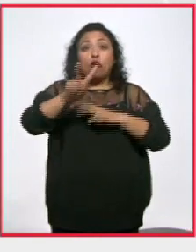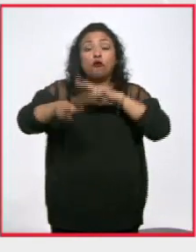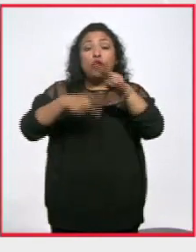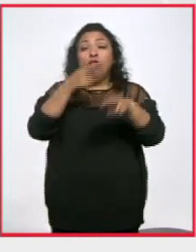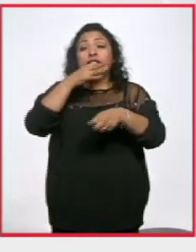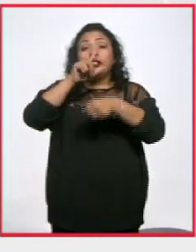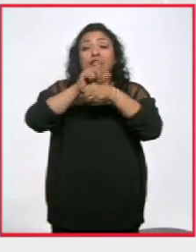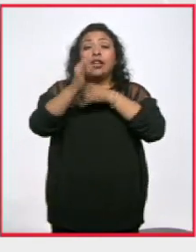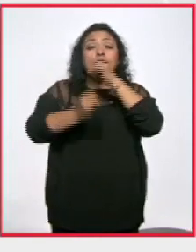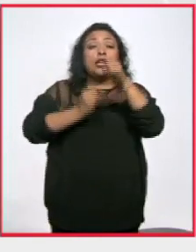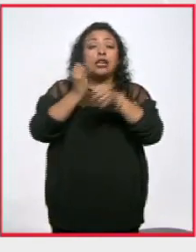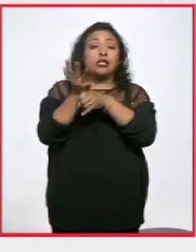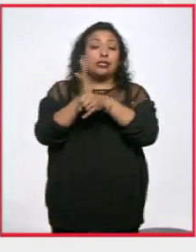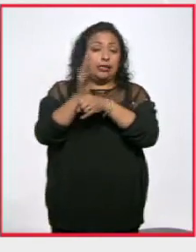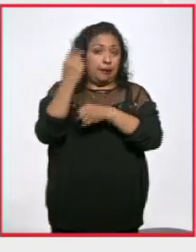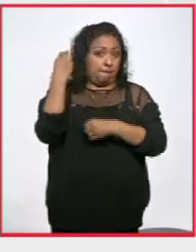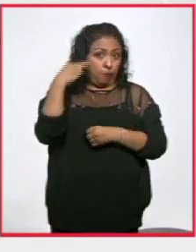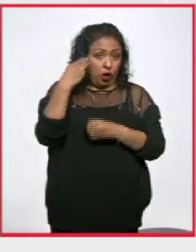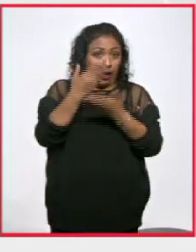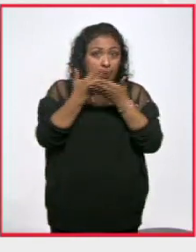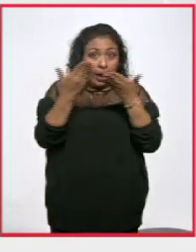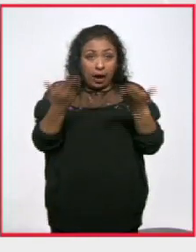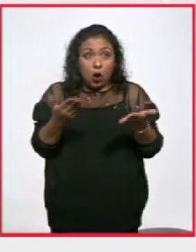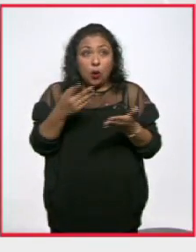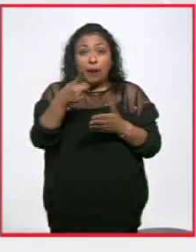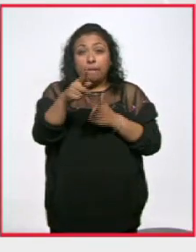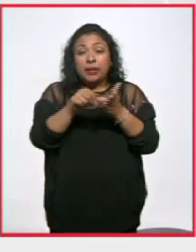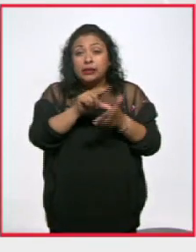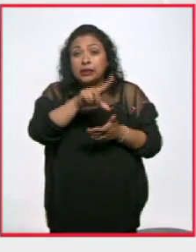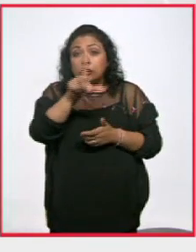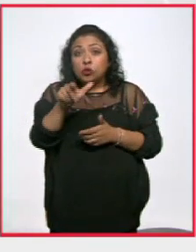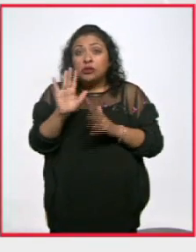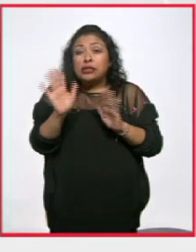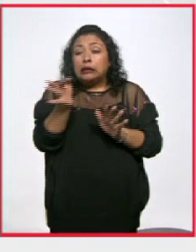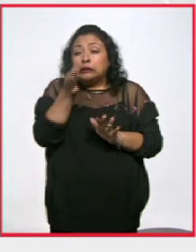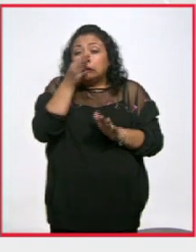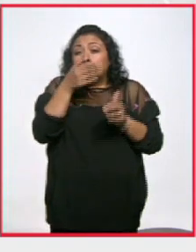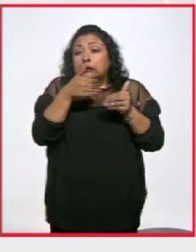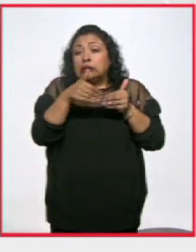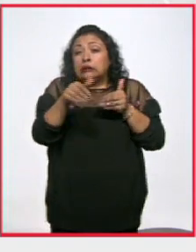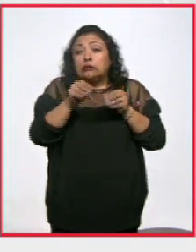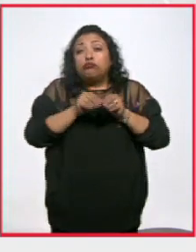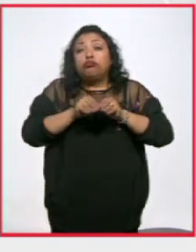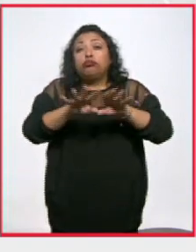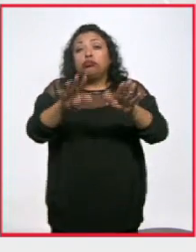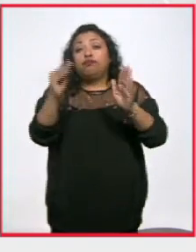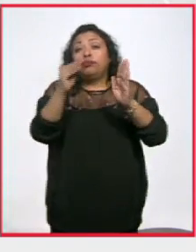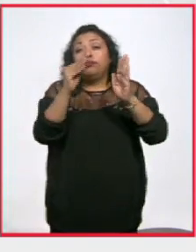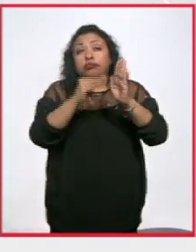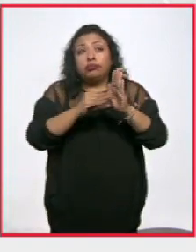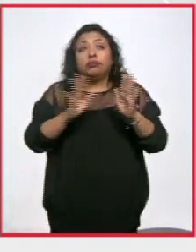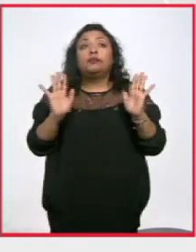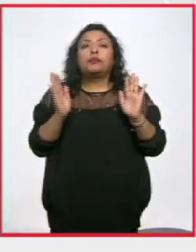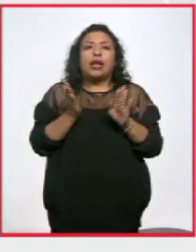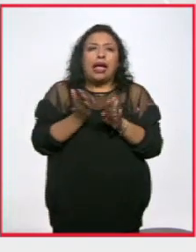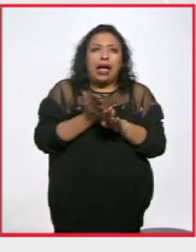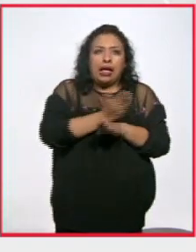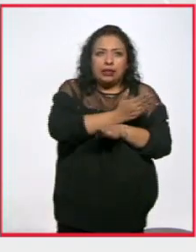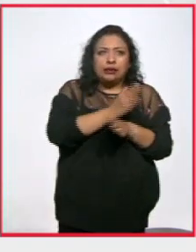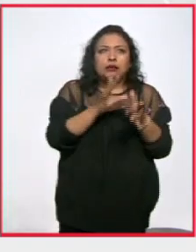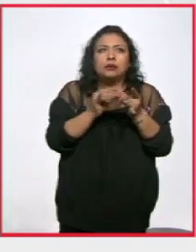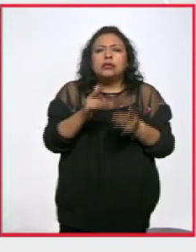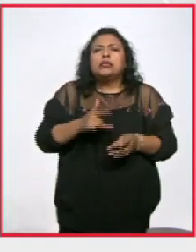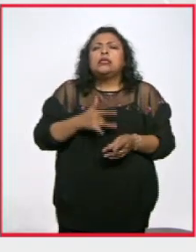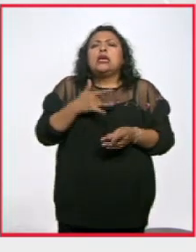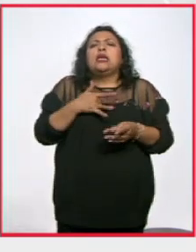Internacional de Cine de Morelia y ahora, pues unos meses después ya está a punto de estrenarse en la cartelera. Antes de que me digas cómo